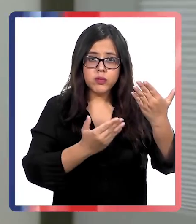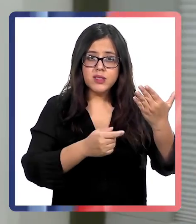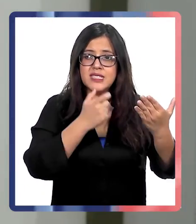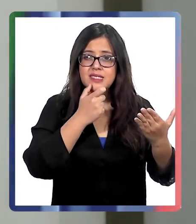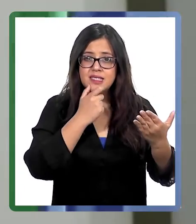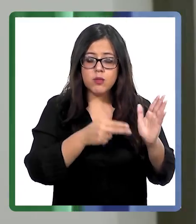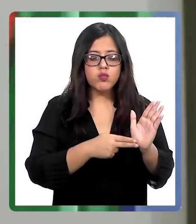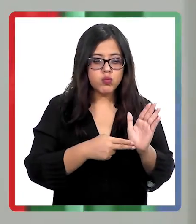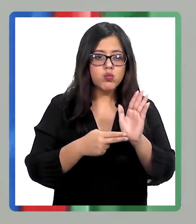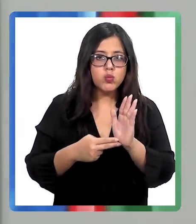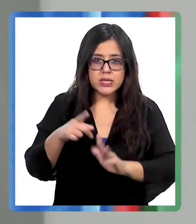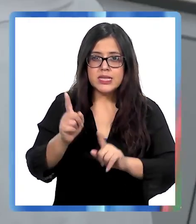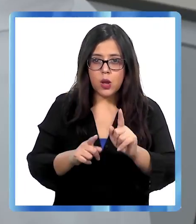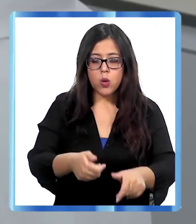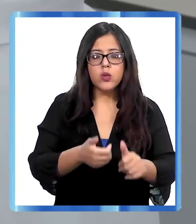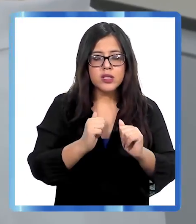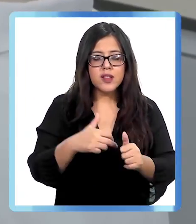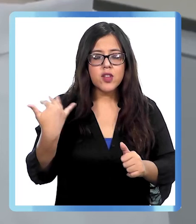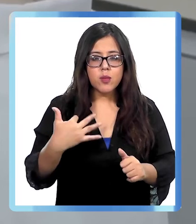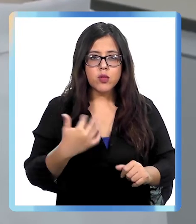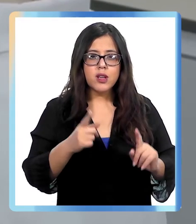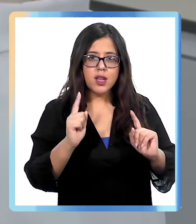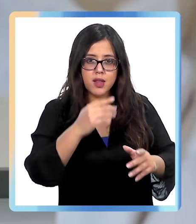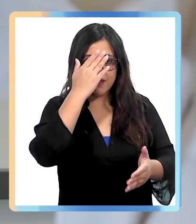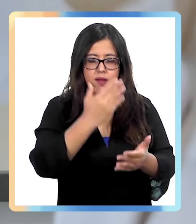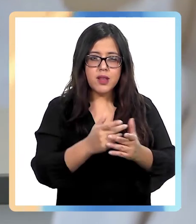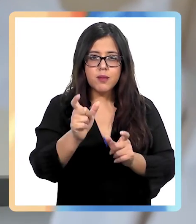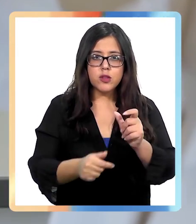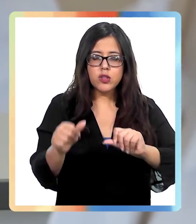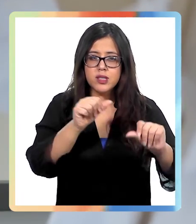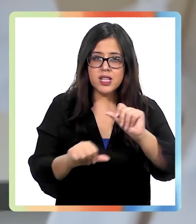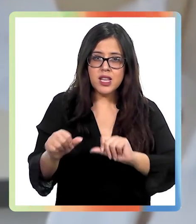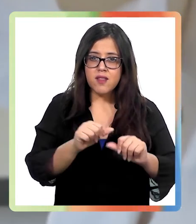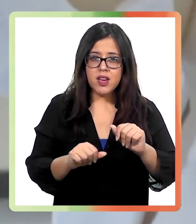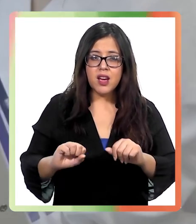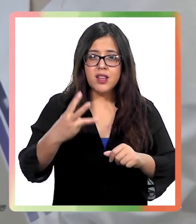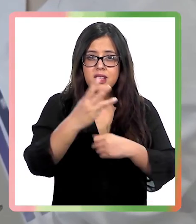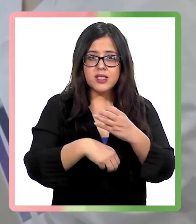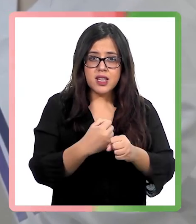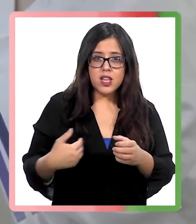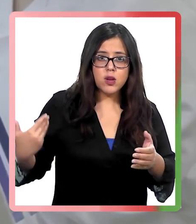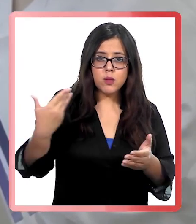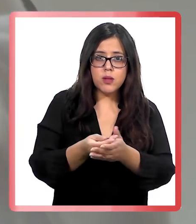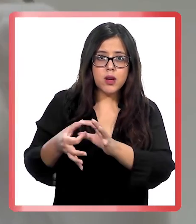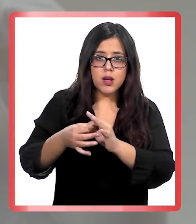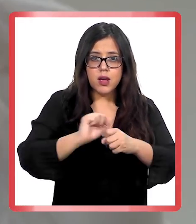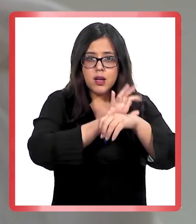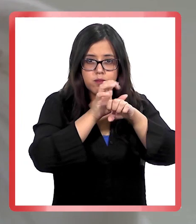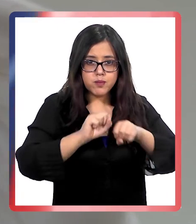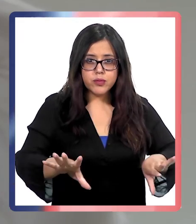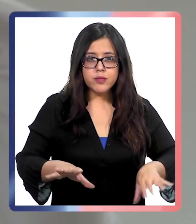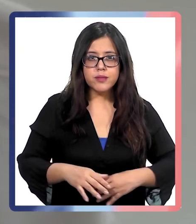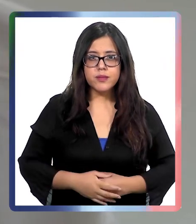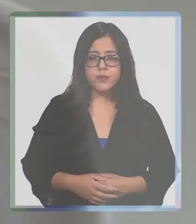han dejado en evidencia algunos de los desafíos que deberán enfrentar los científicos en este tercer año de pandemia por